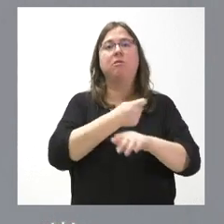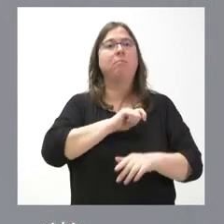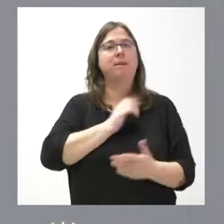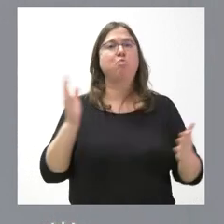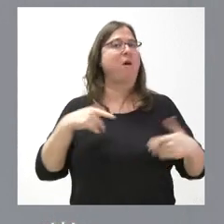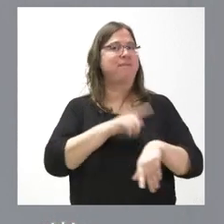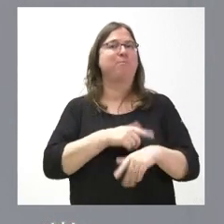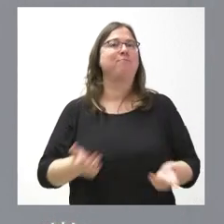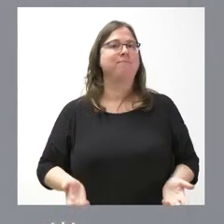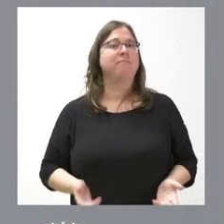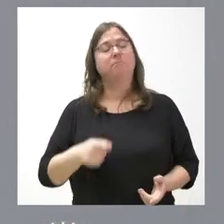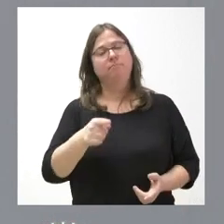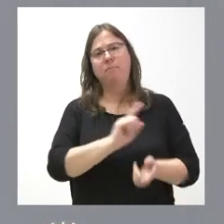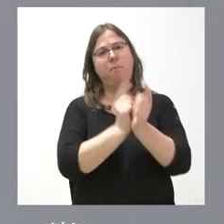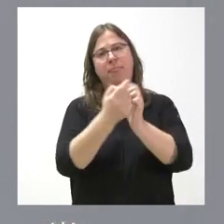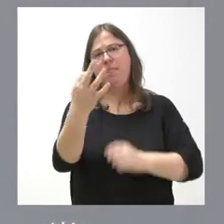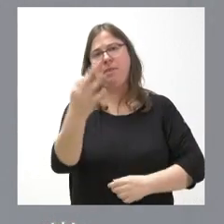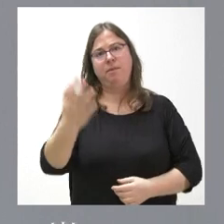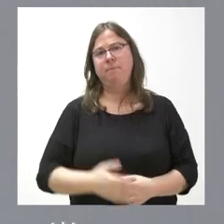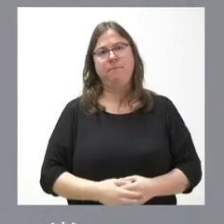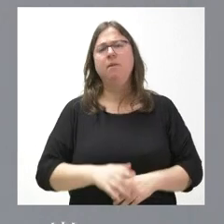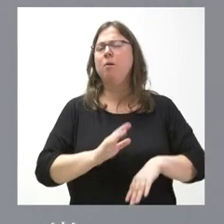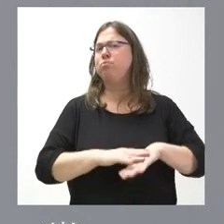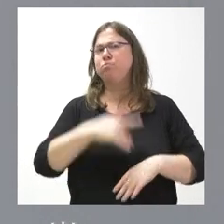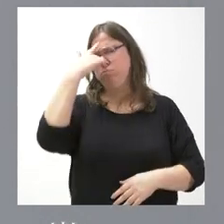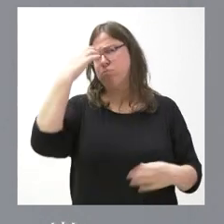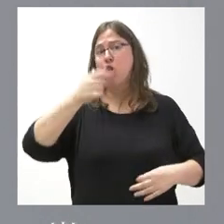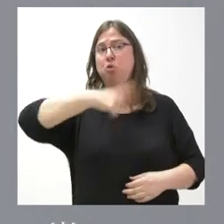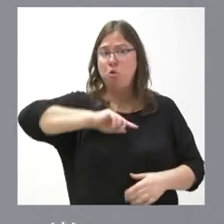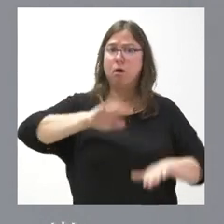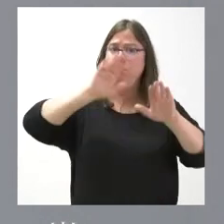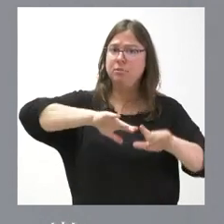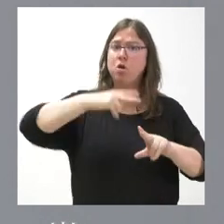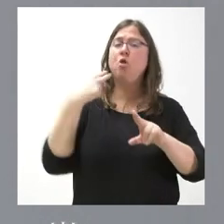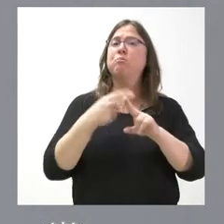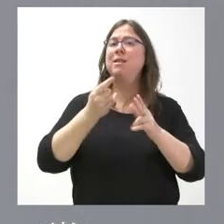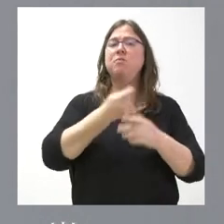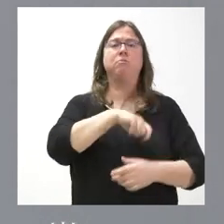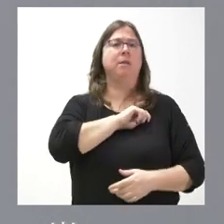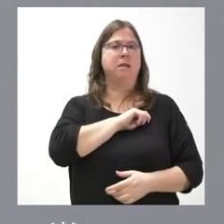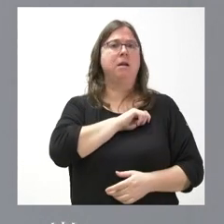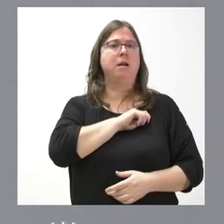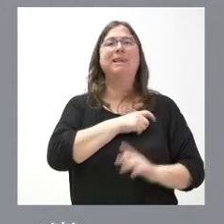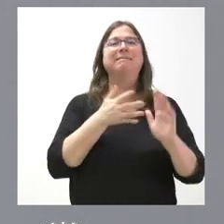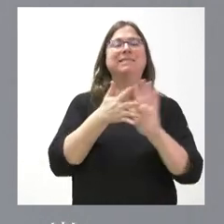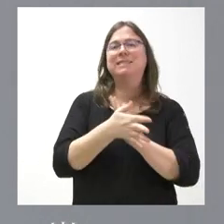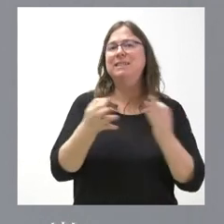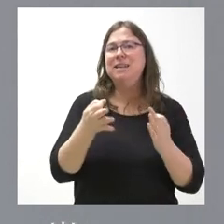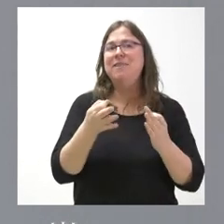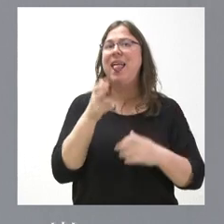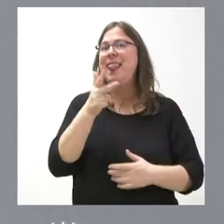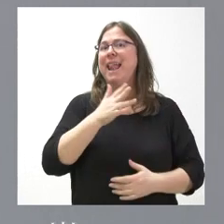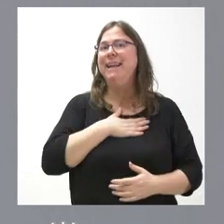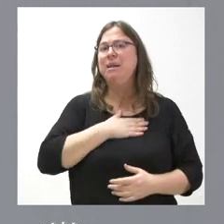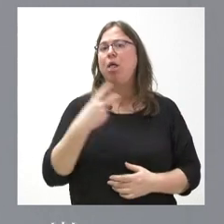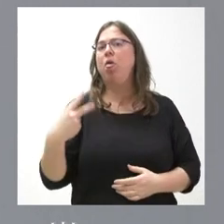Esto tiene que cambiar porque, lógicamente, el que nosotros seamos leales al proyecto de España no significa que nuestros derechos sean